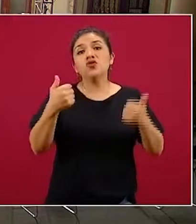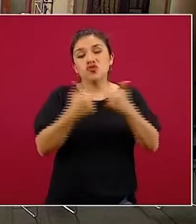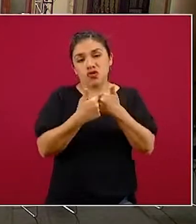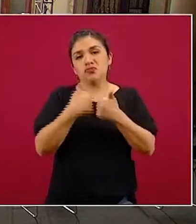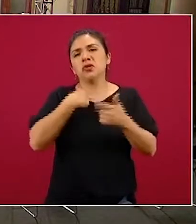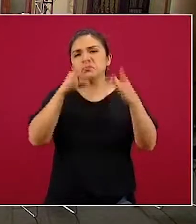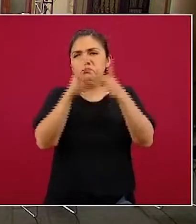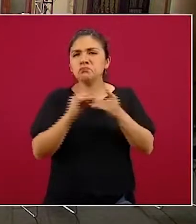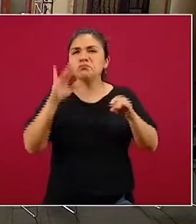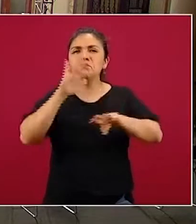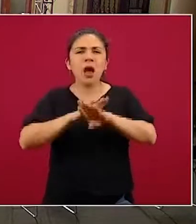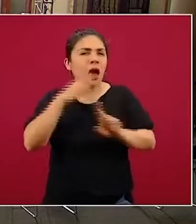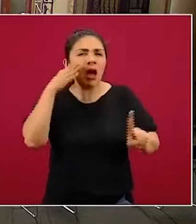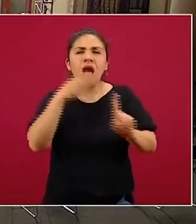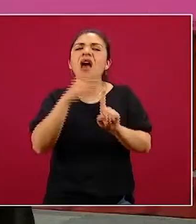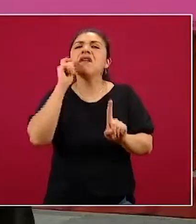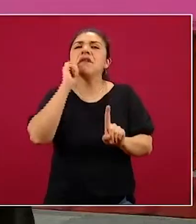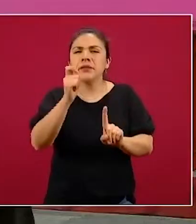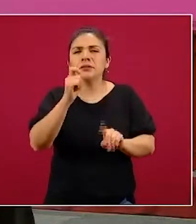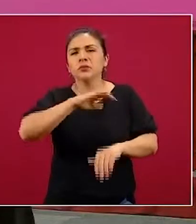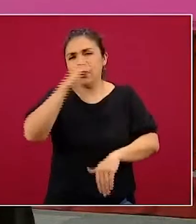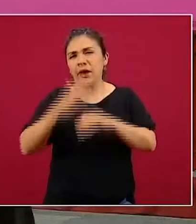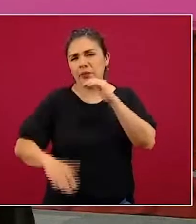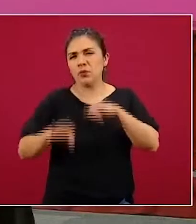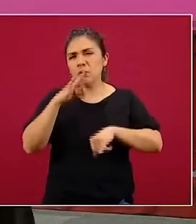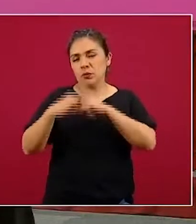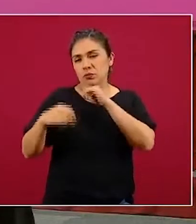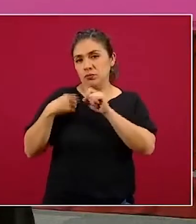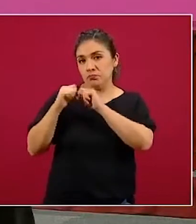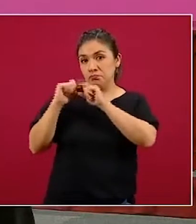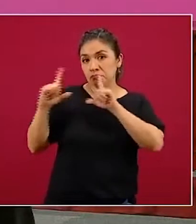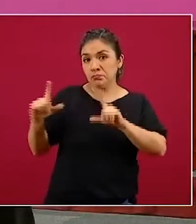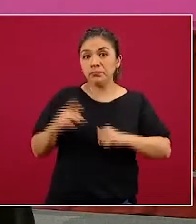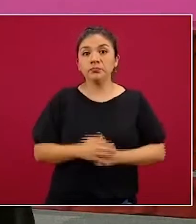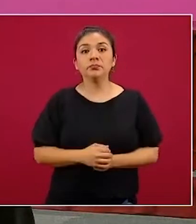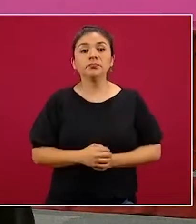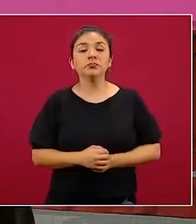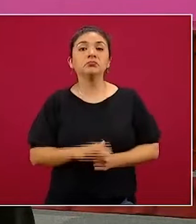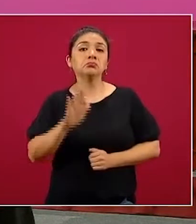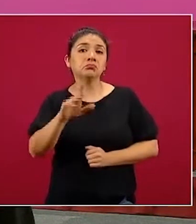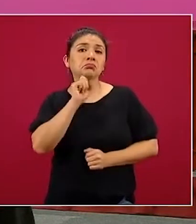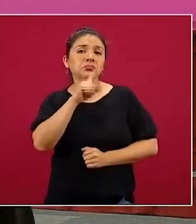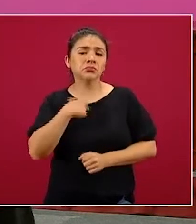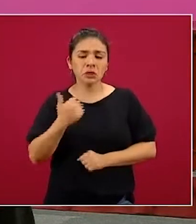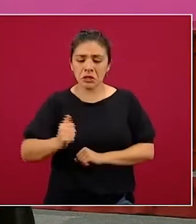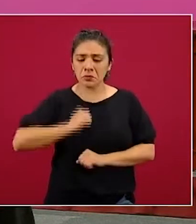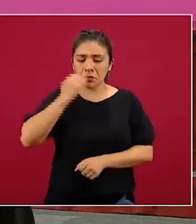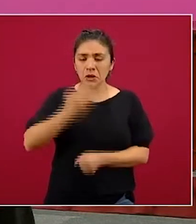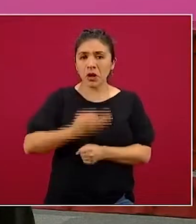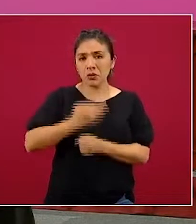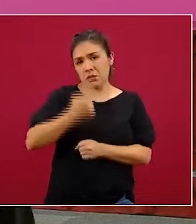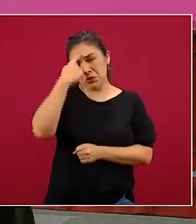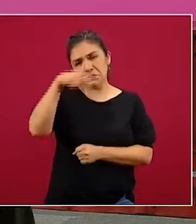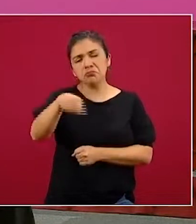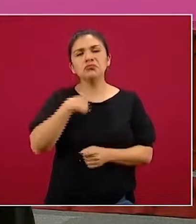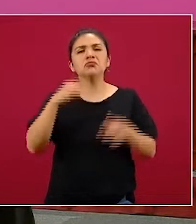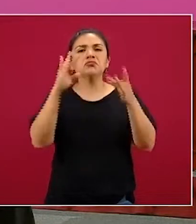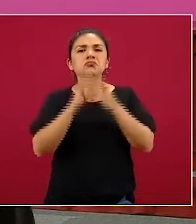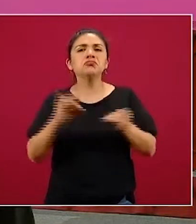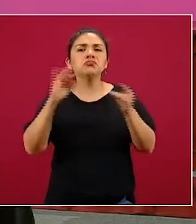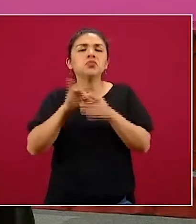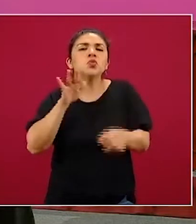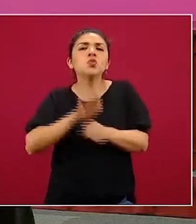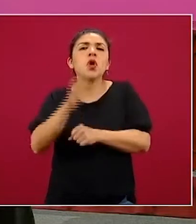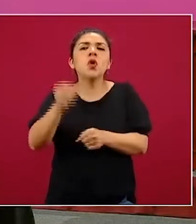voy a platicar un poco más en específico al final de la presentación y también aprovecho este espacio para platicarles sobre las